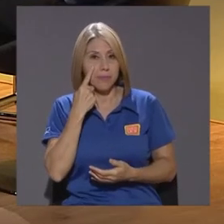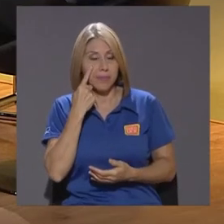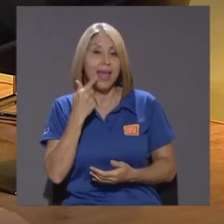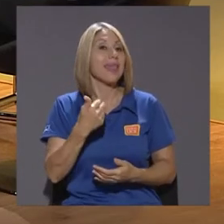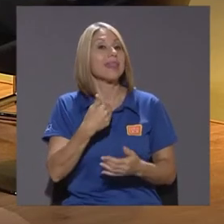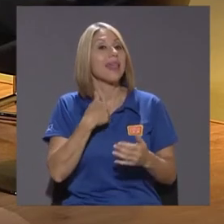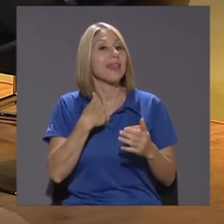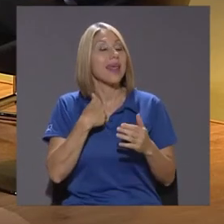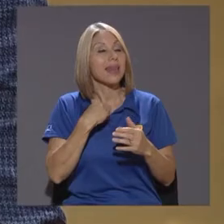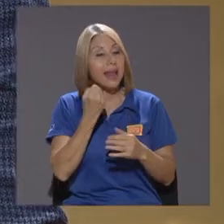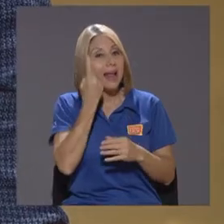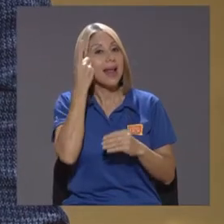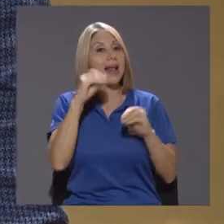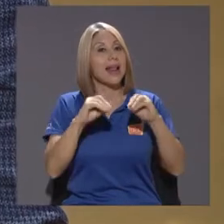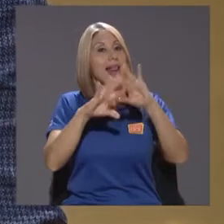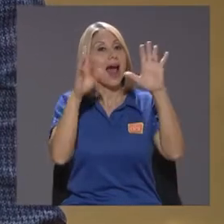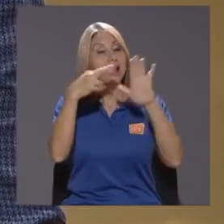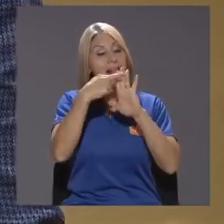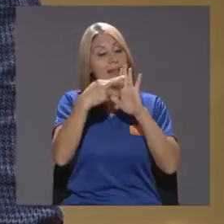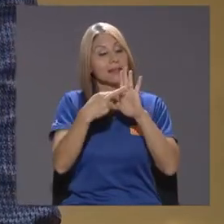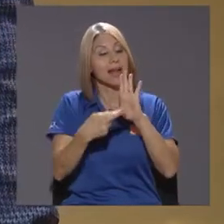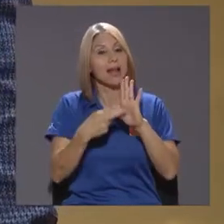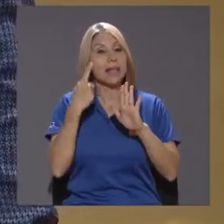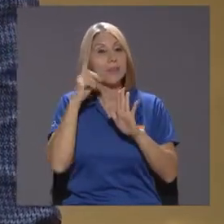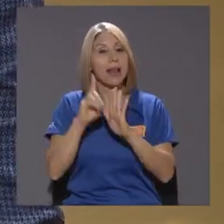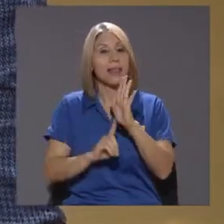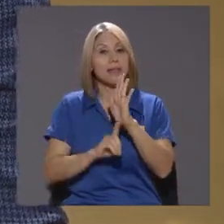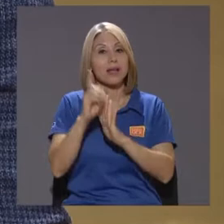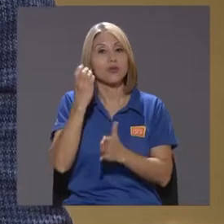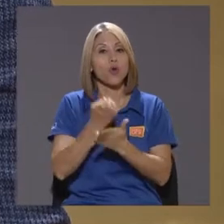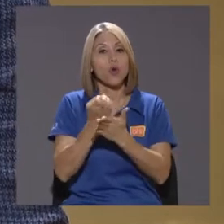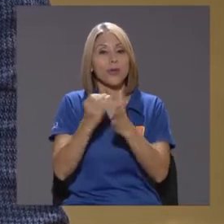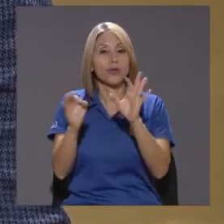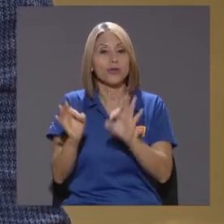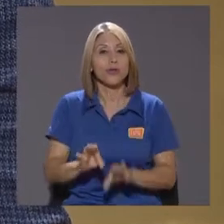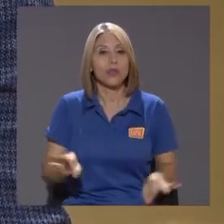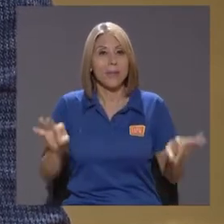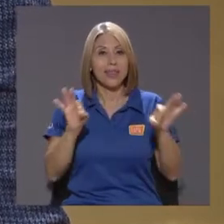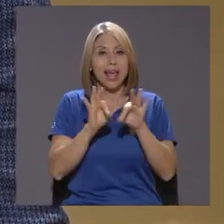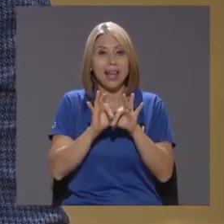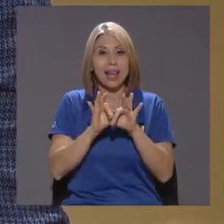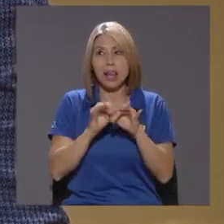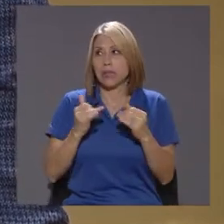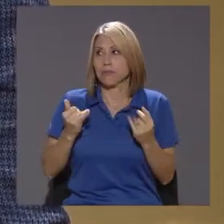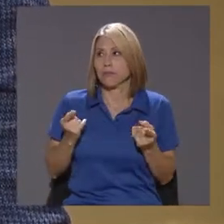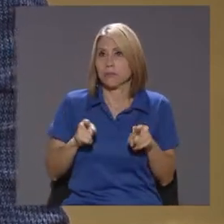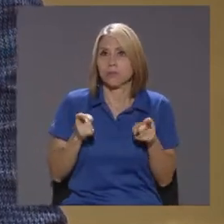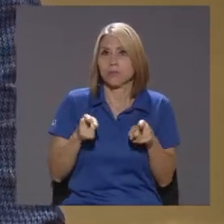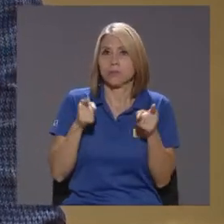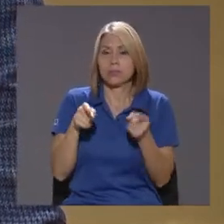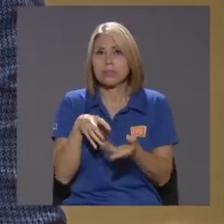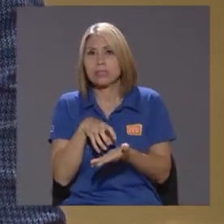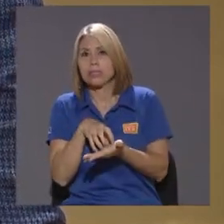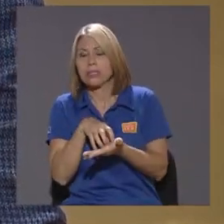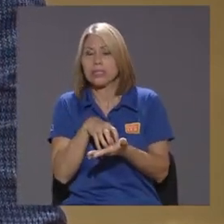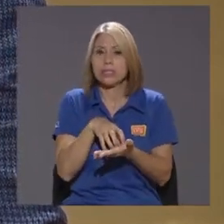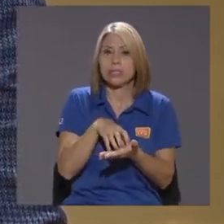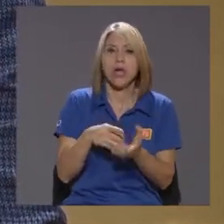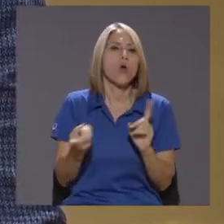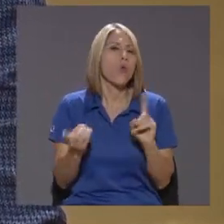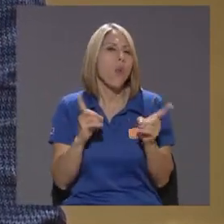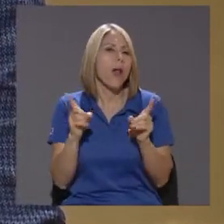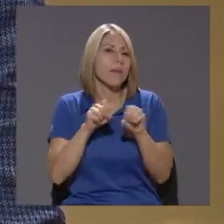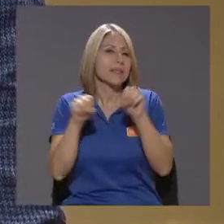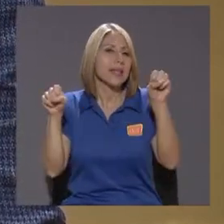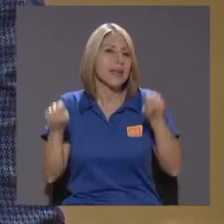juego Claras Para el desarrollo Económico Es fundamental Y toda esta incertidumbre Que se ha generado Cerca de cuál va a ser El régimen